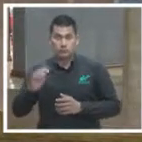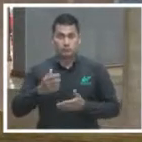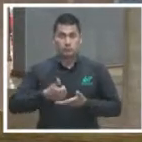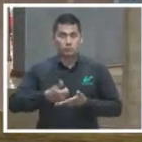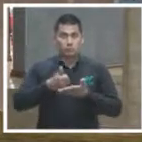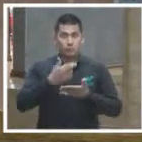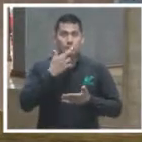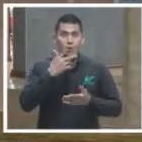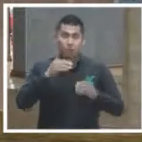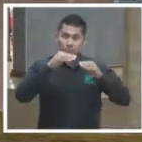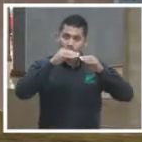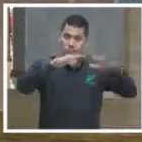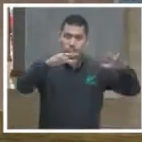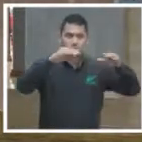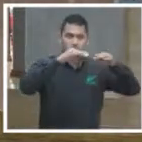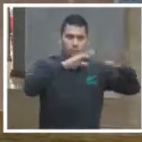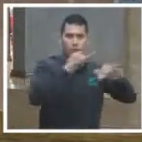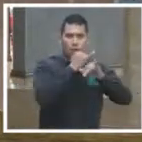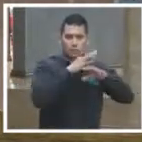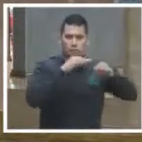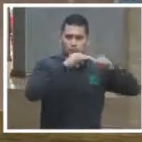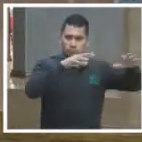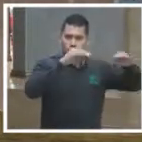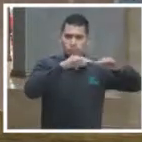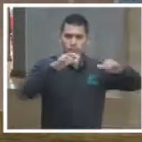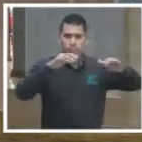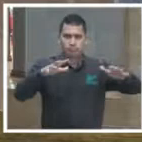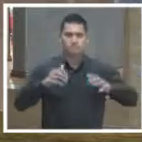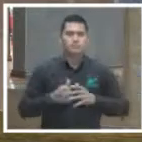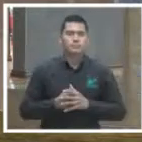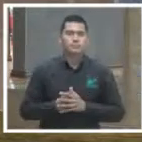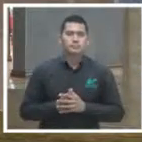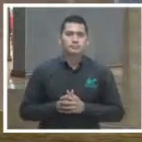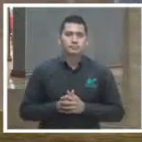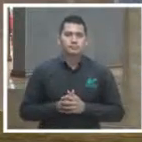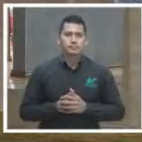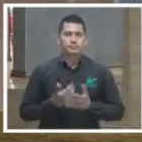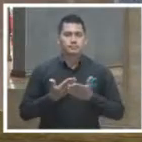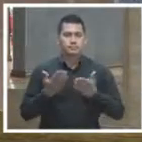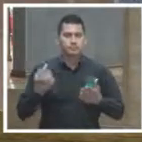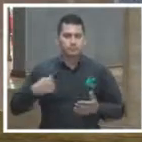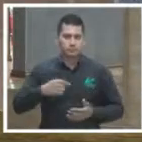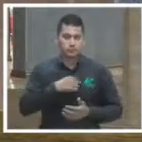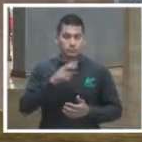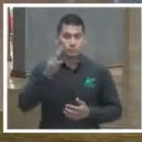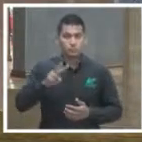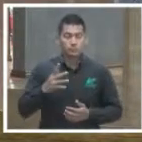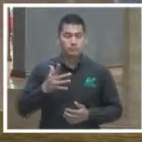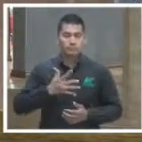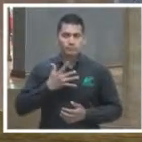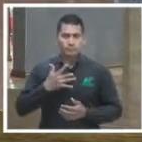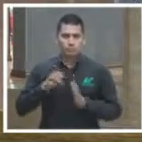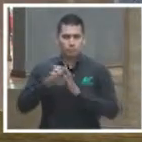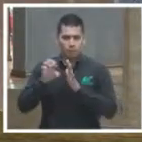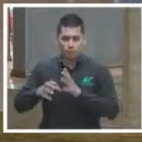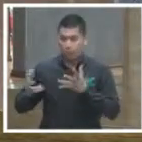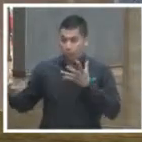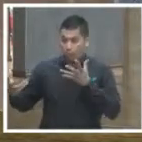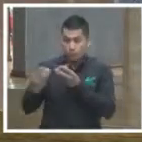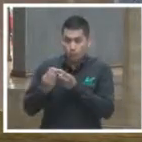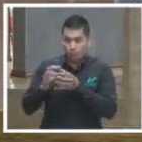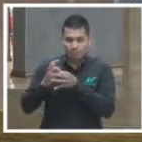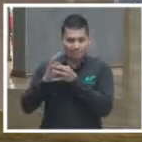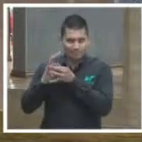el uso de redes sociales y es que nos damos cuenta que juntos que de manera coordinada podemos